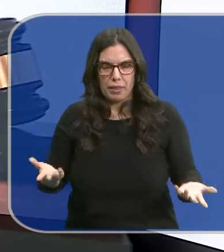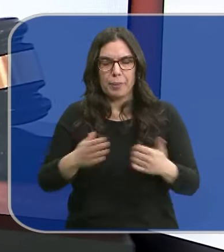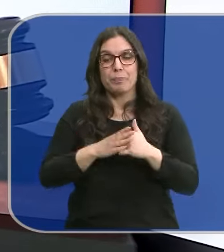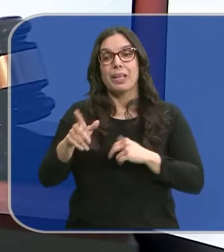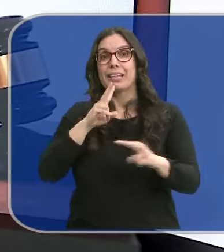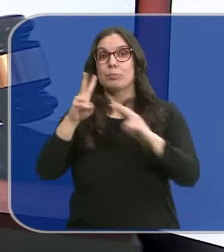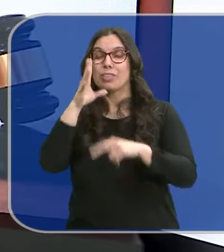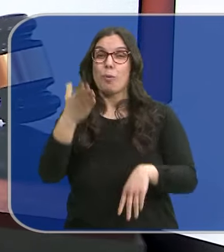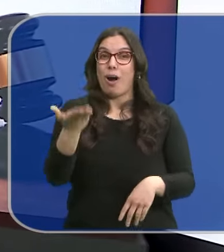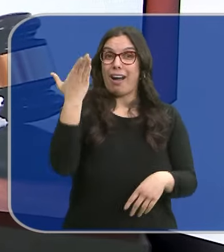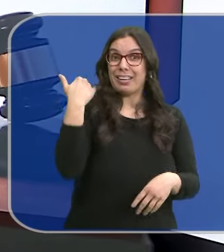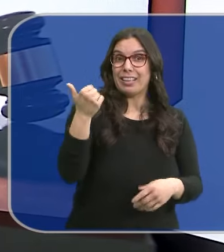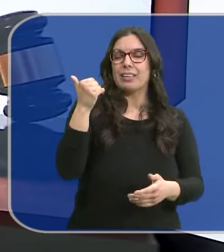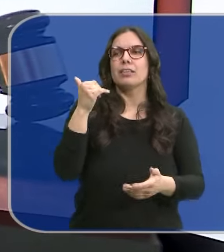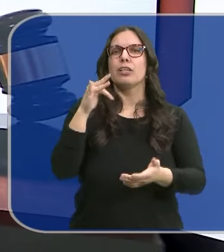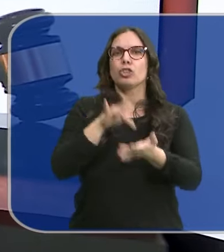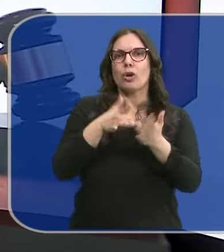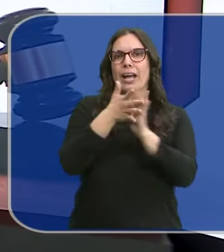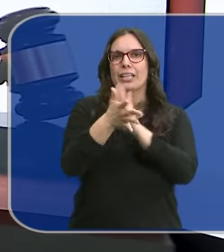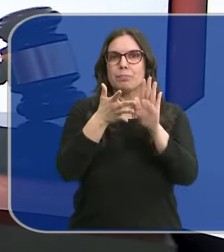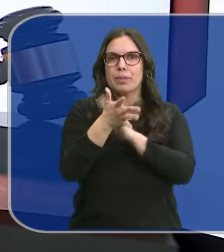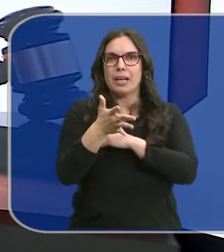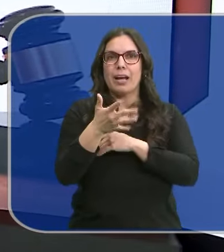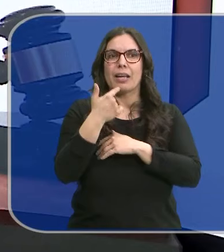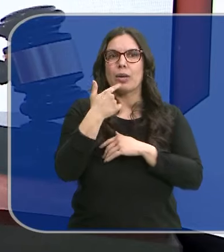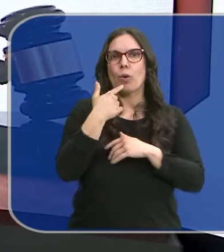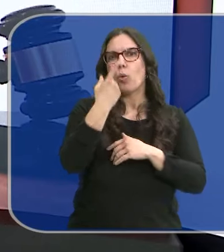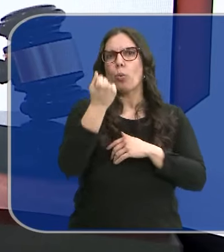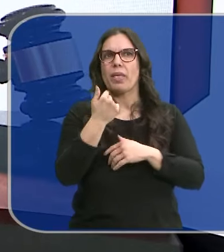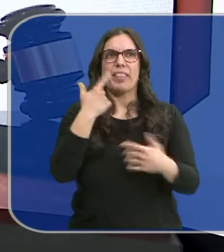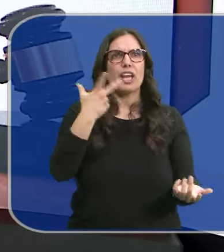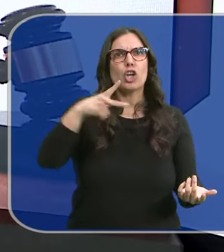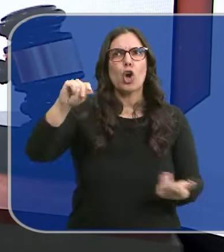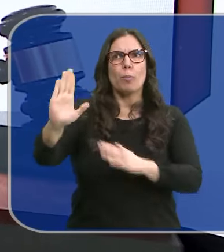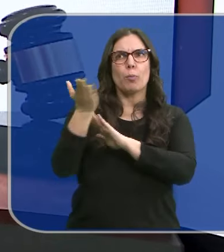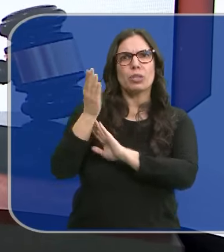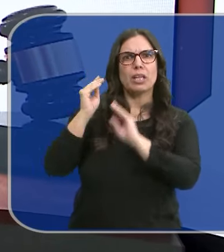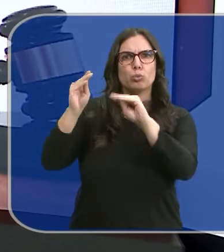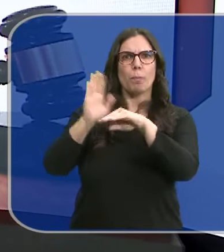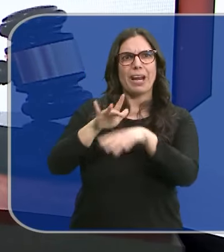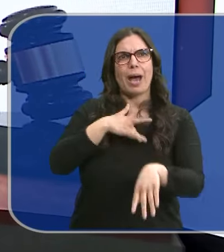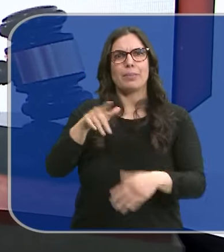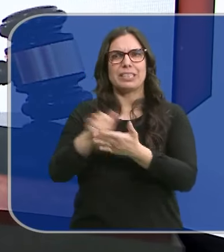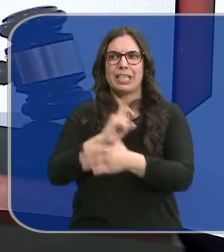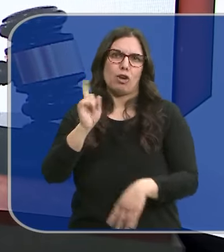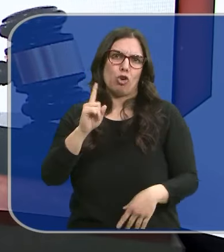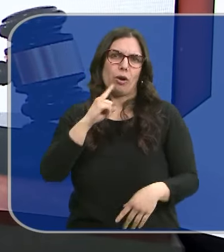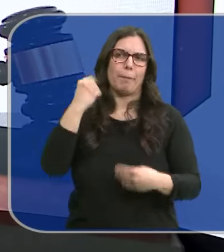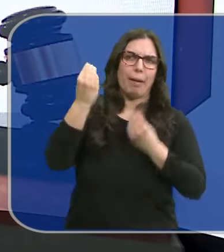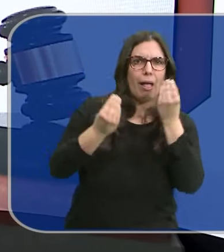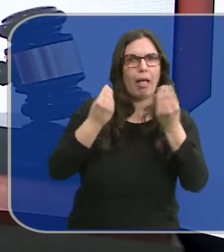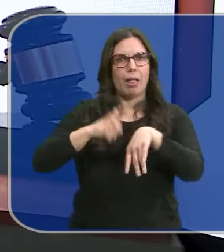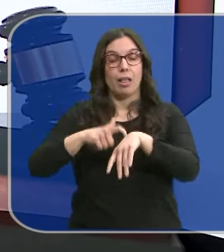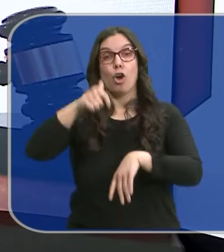Feijó tras sus declaraciones en las que explicó que no dijeron no en menos de 24 horas a la propuesta de Junts para una amnistía. Hoy le han